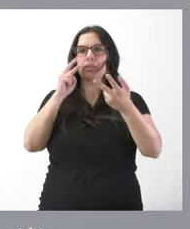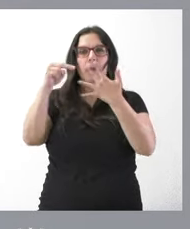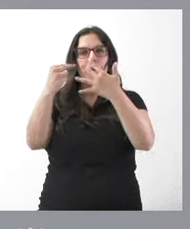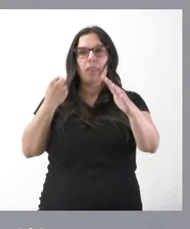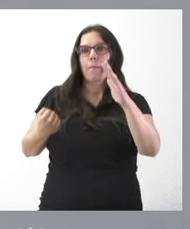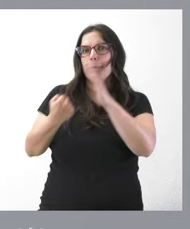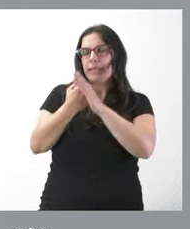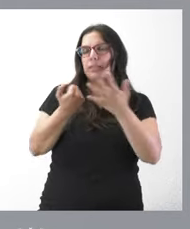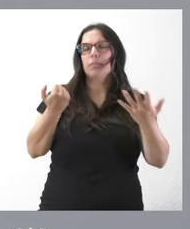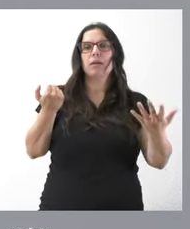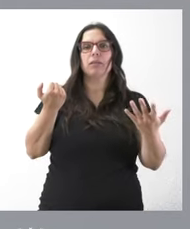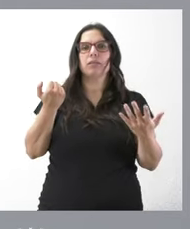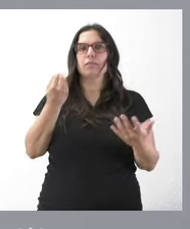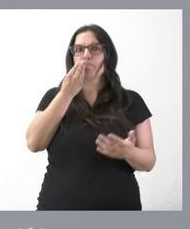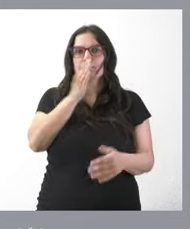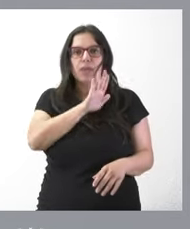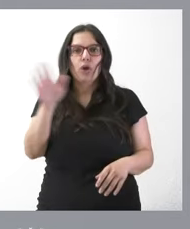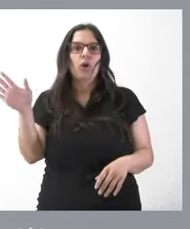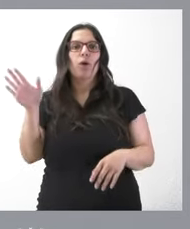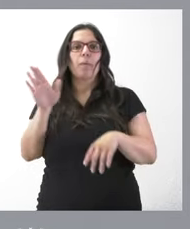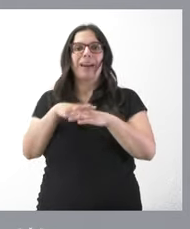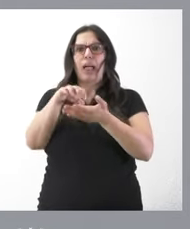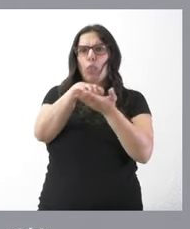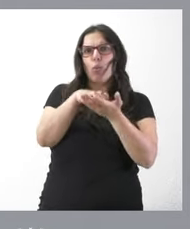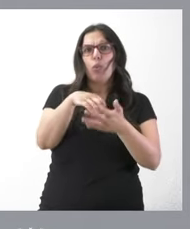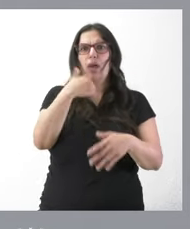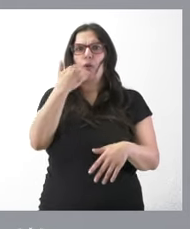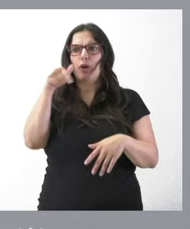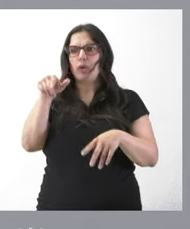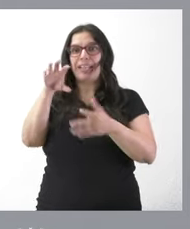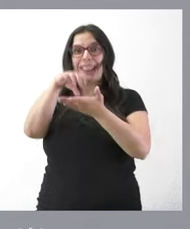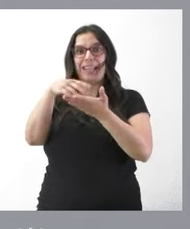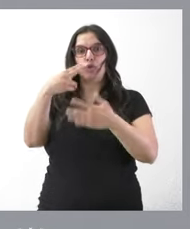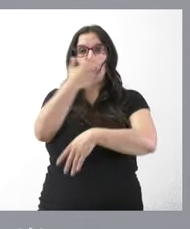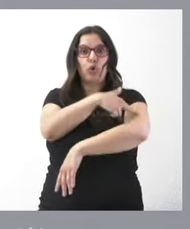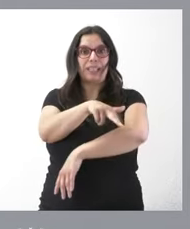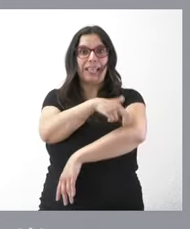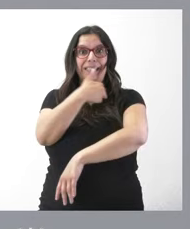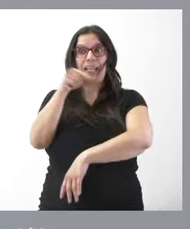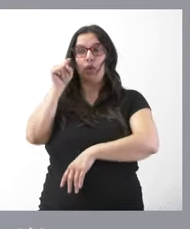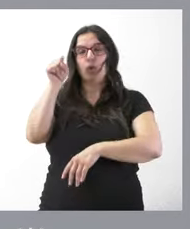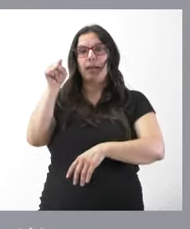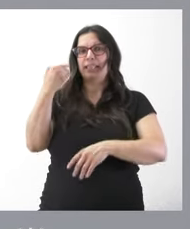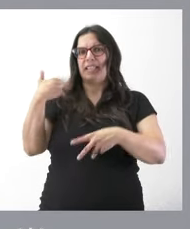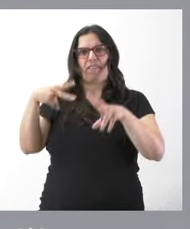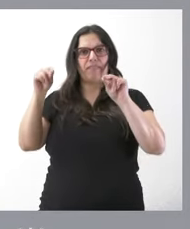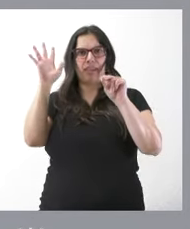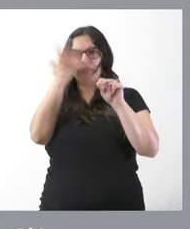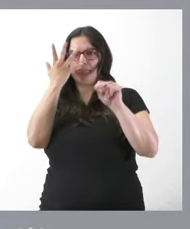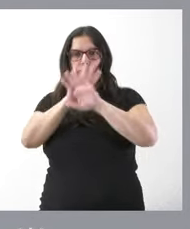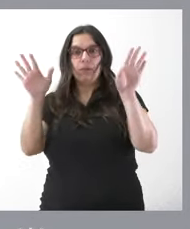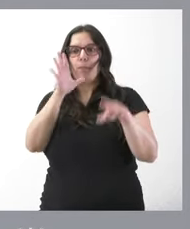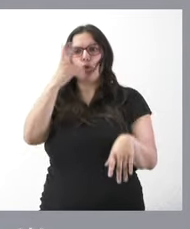posible que esto disipe cualquier duda en relación con este centro sanitario y con el compromiso que ha asumido la Junta de Castilla y León y que